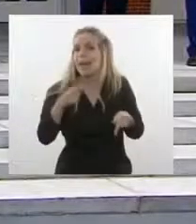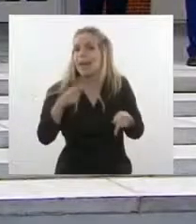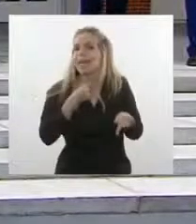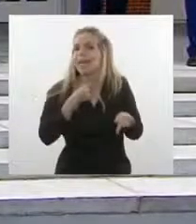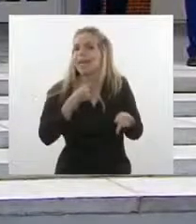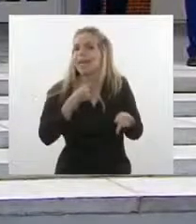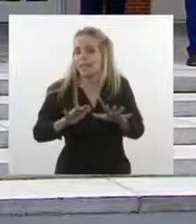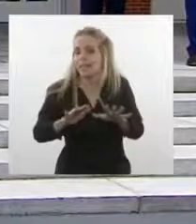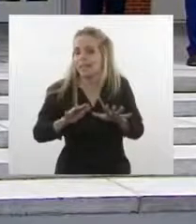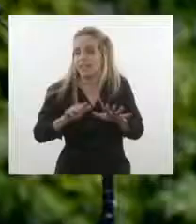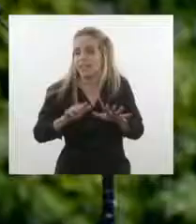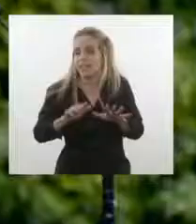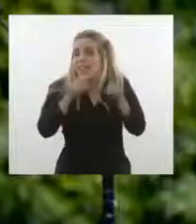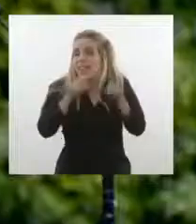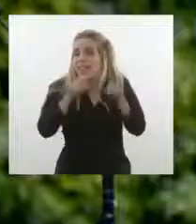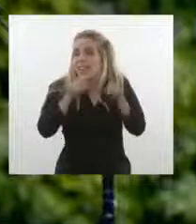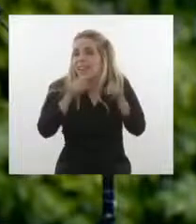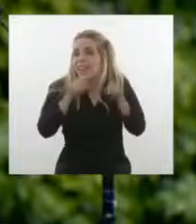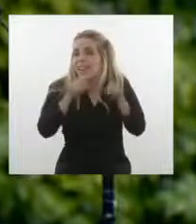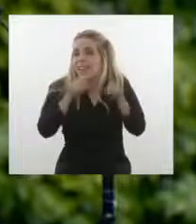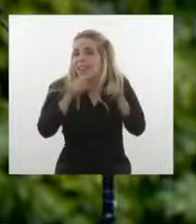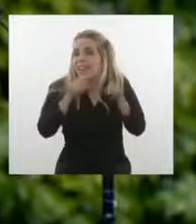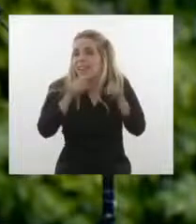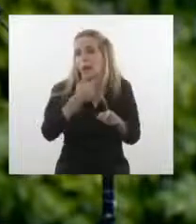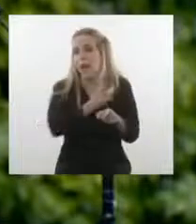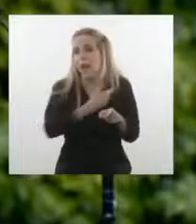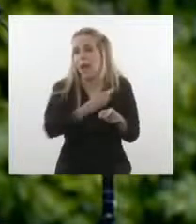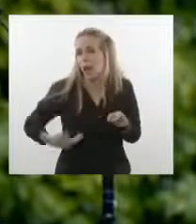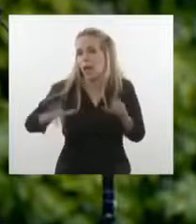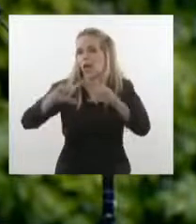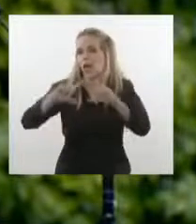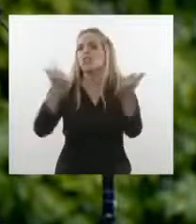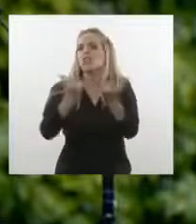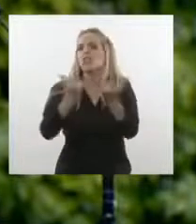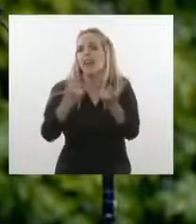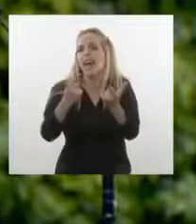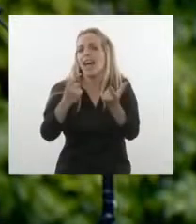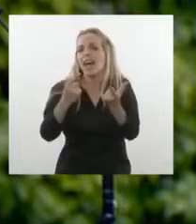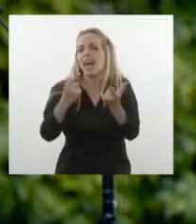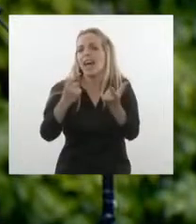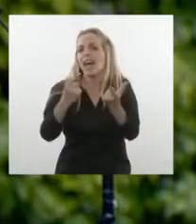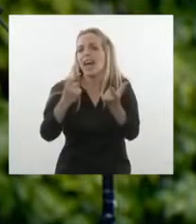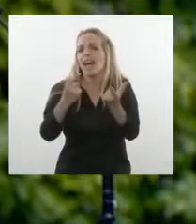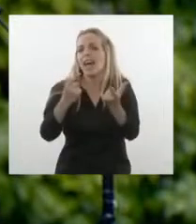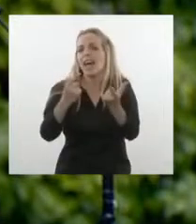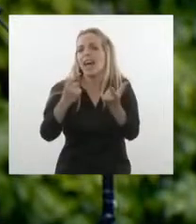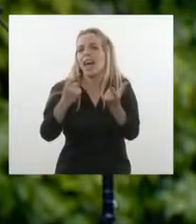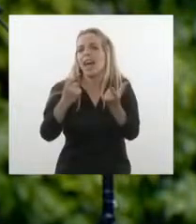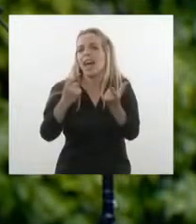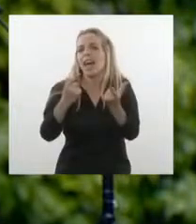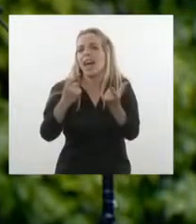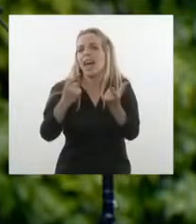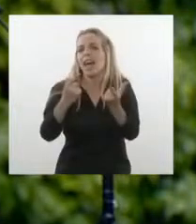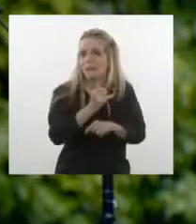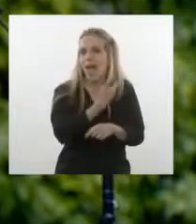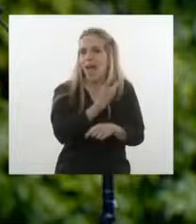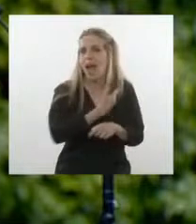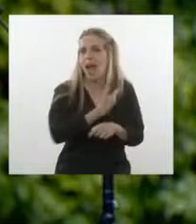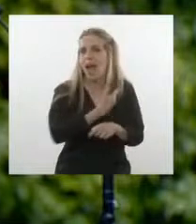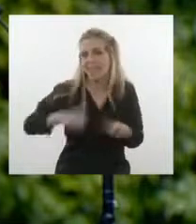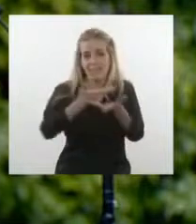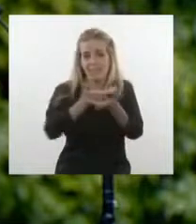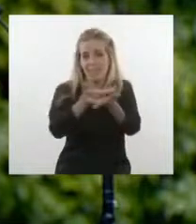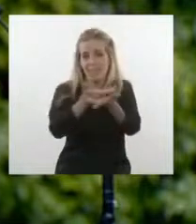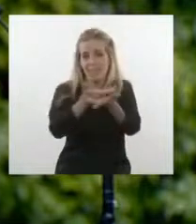Y eso es lo que deseo para los gobiernos y las sociedades latinoamericanas. Y desde luego, como le he comentado antes al presidente y a todos ustedes,